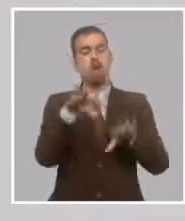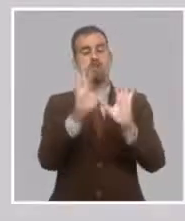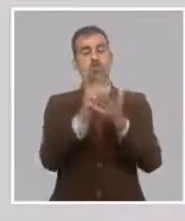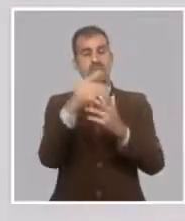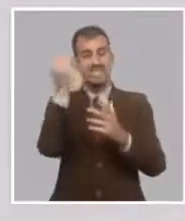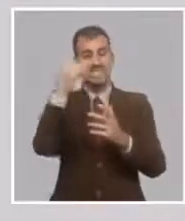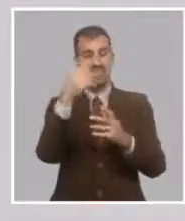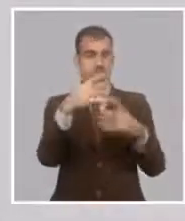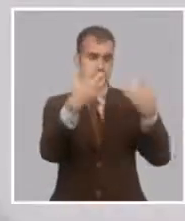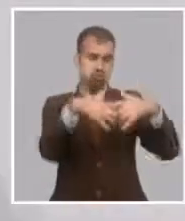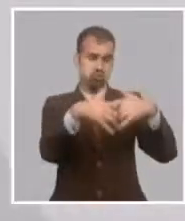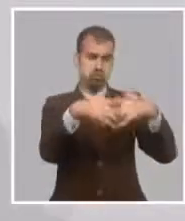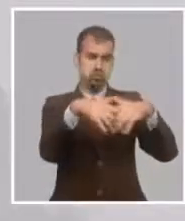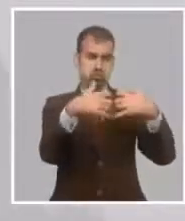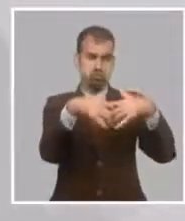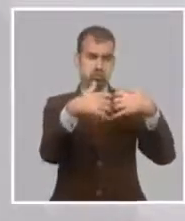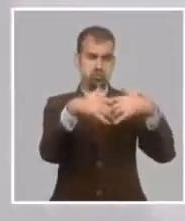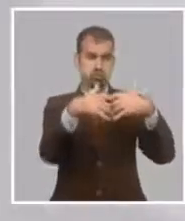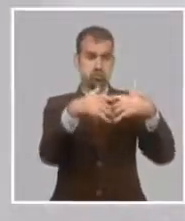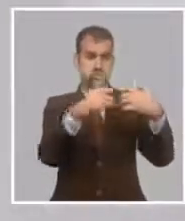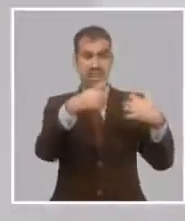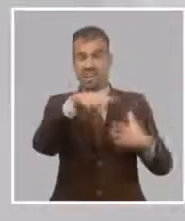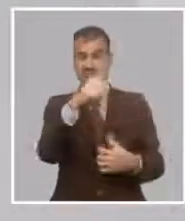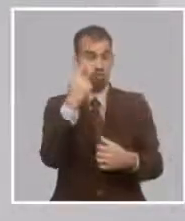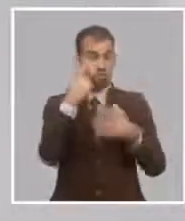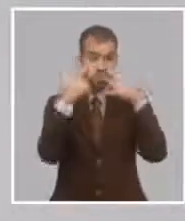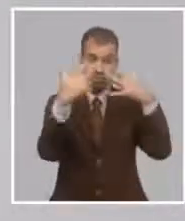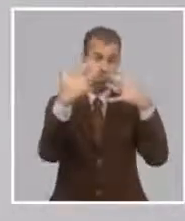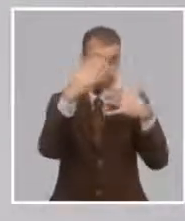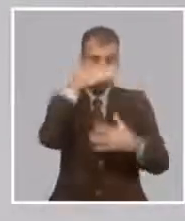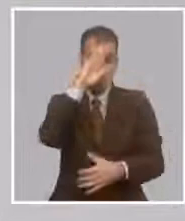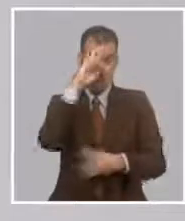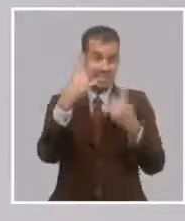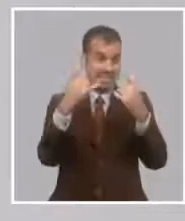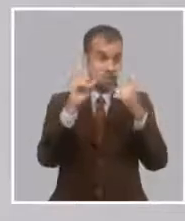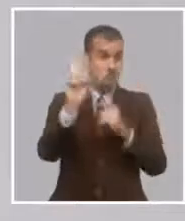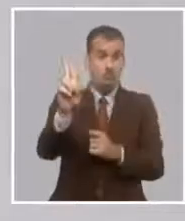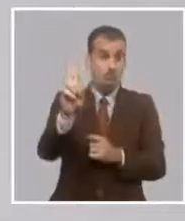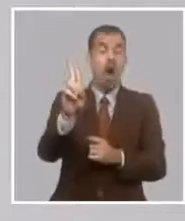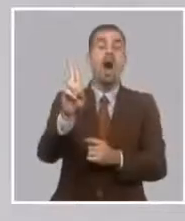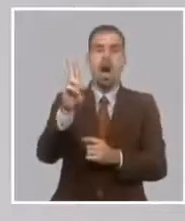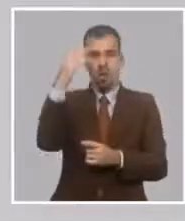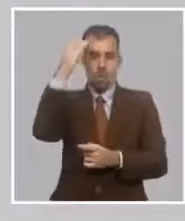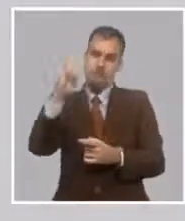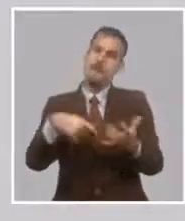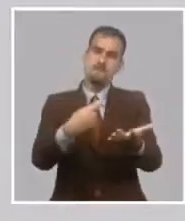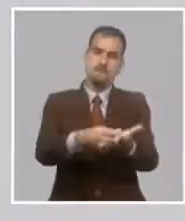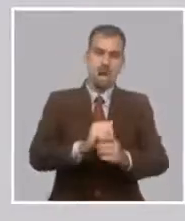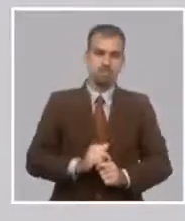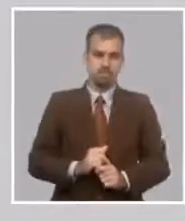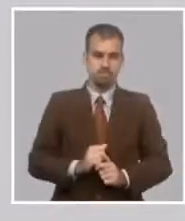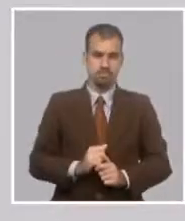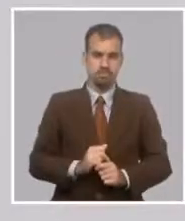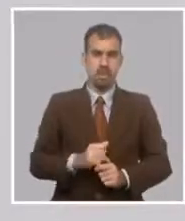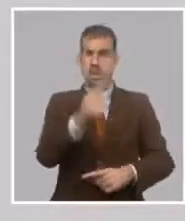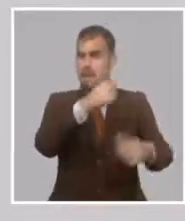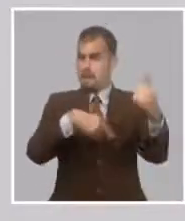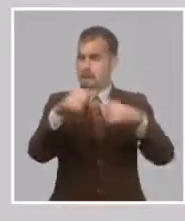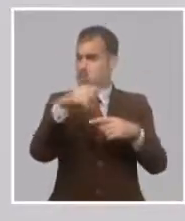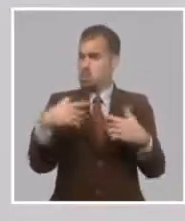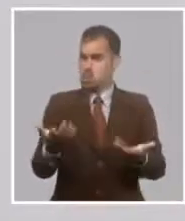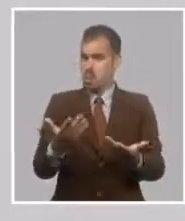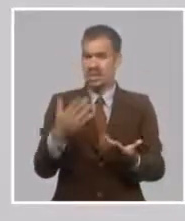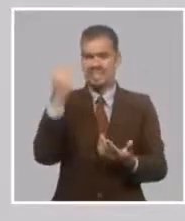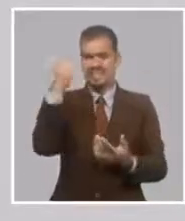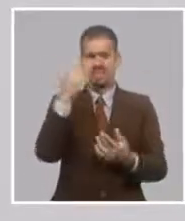gastos de aquellas producciones que eran de interés prioritario para el país. ¿Aqueles importaciones fundamentalmente? Fundamentalmente.